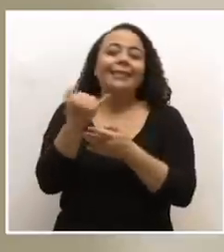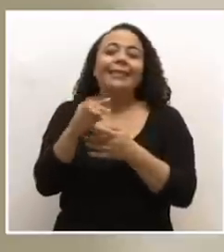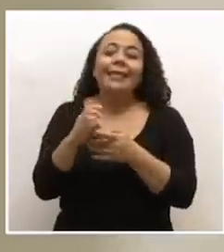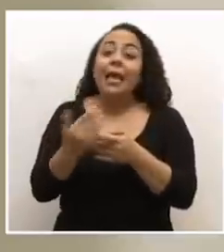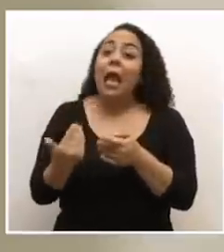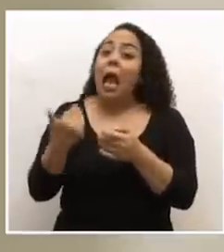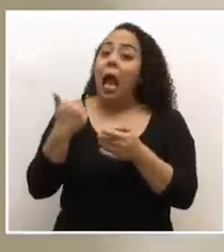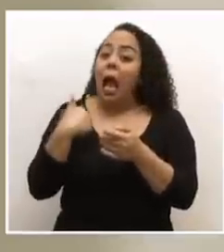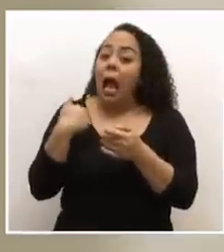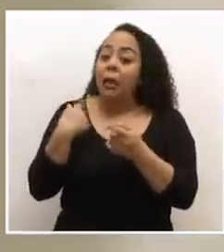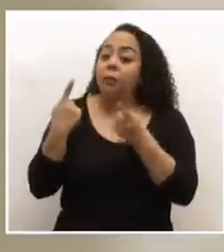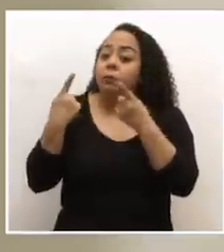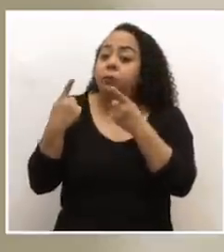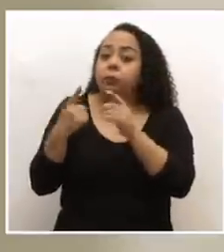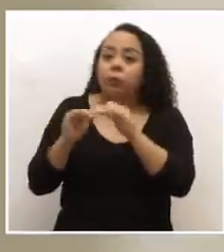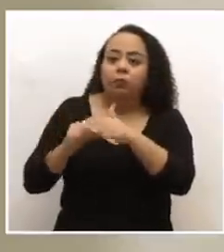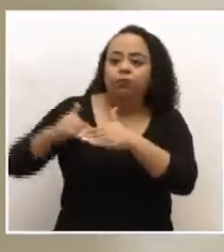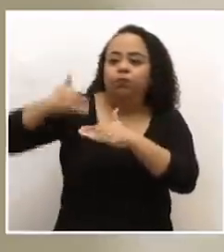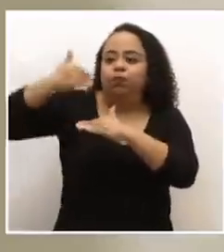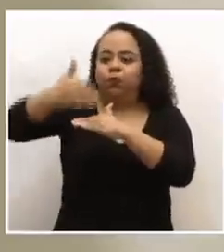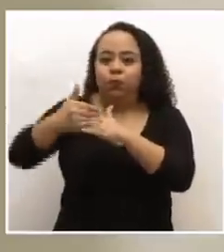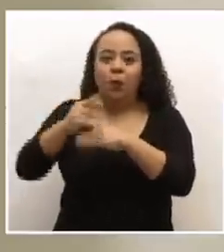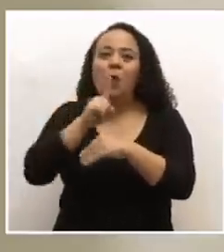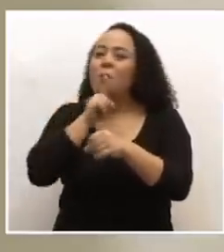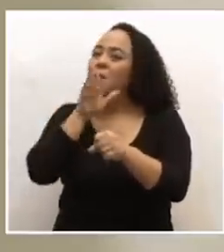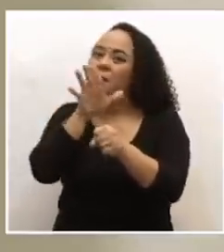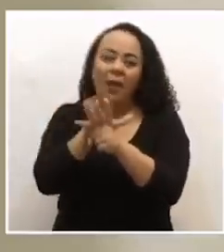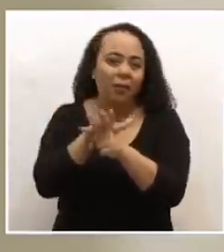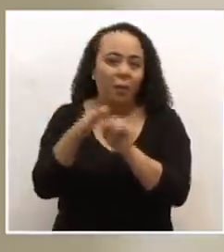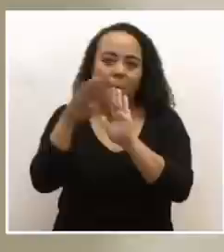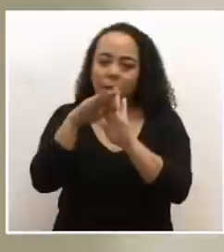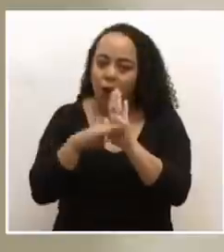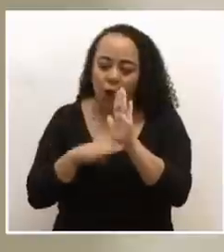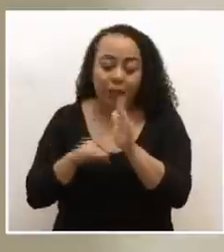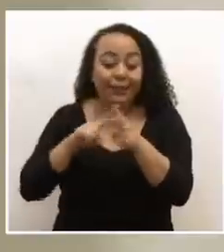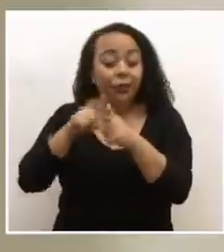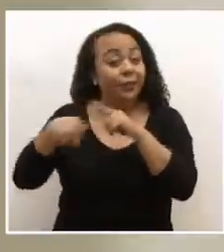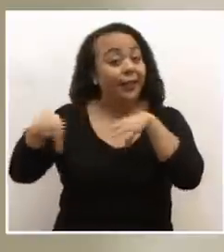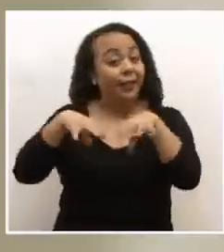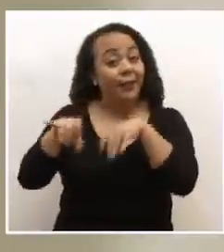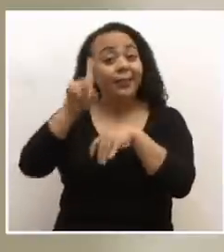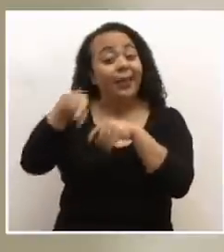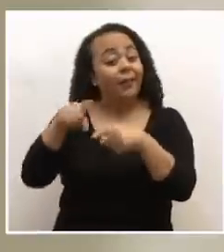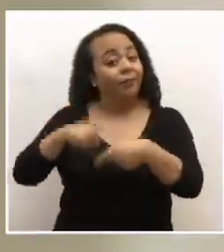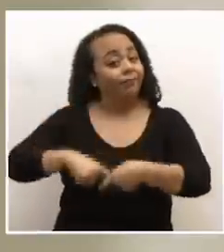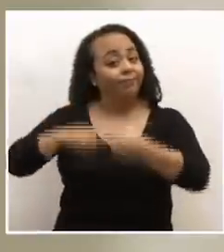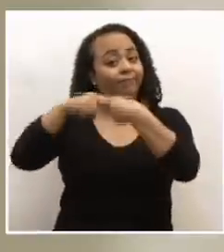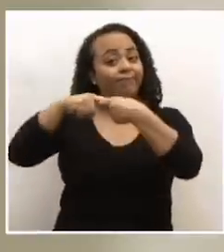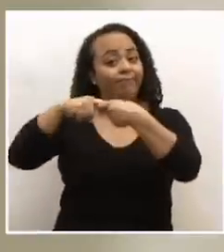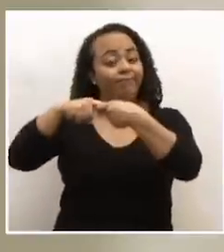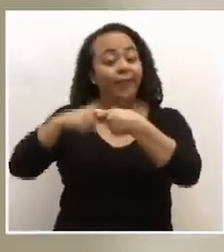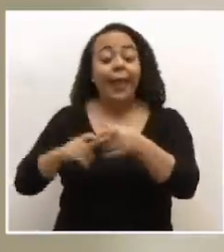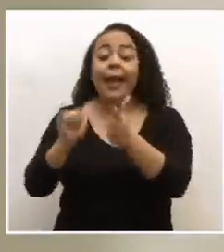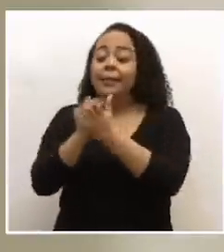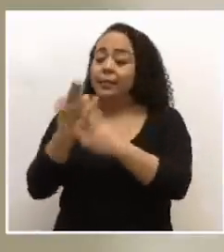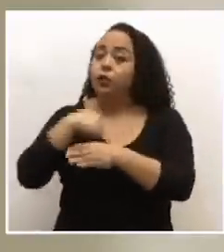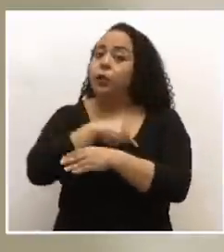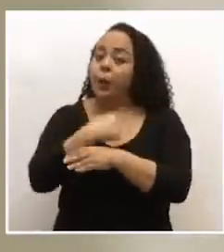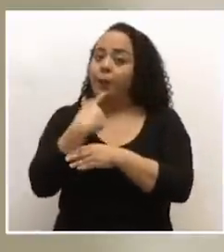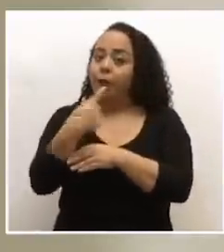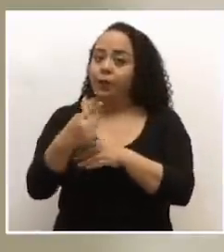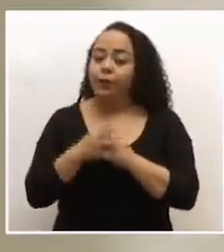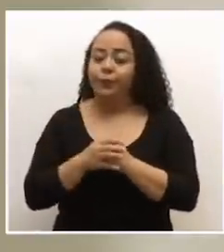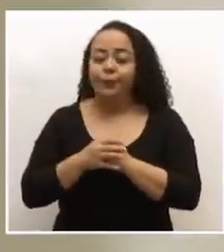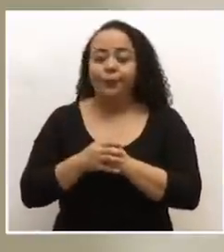transgresiones a los protocolos, incumplimientos repetidos, las actividades tendrán que suspenderse. Así lo hemos dicho. Cuando hemos